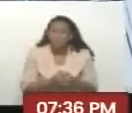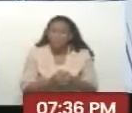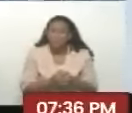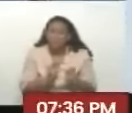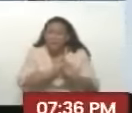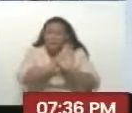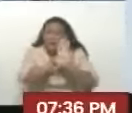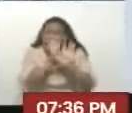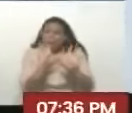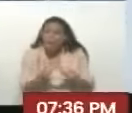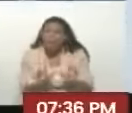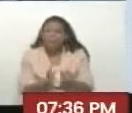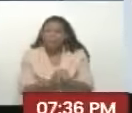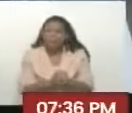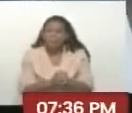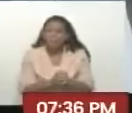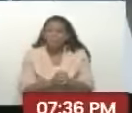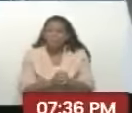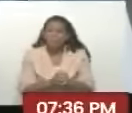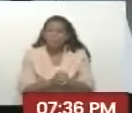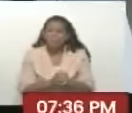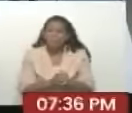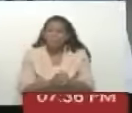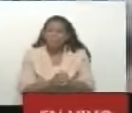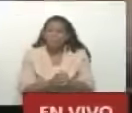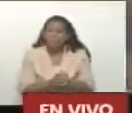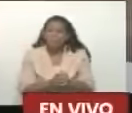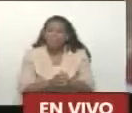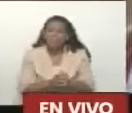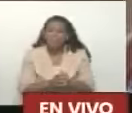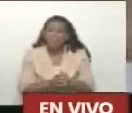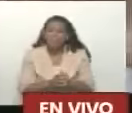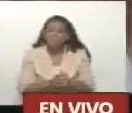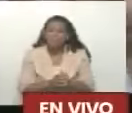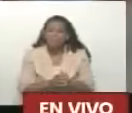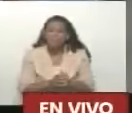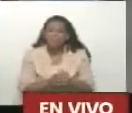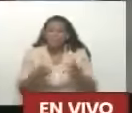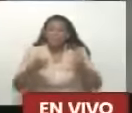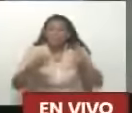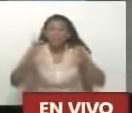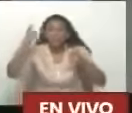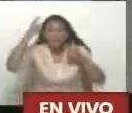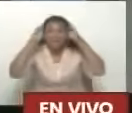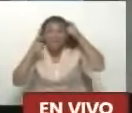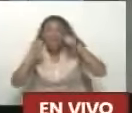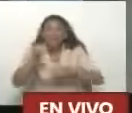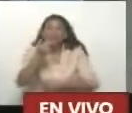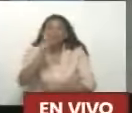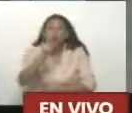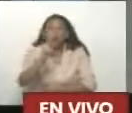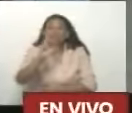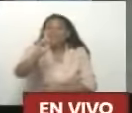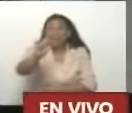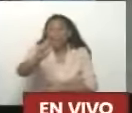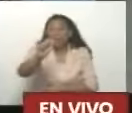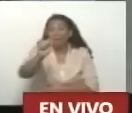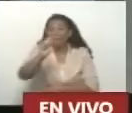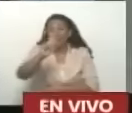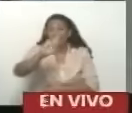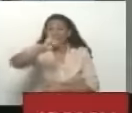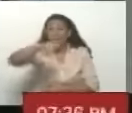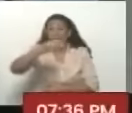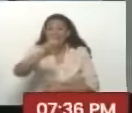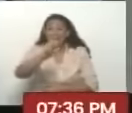Este es el tarjetón Del año 2012 Comandante Chávez Tiene 12 tarjetas Pero